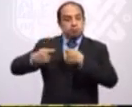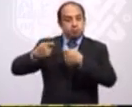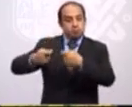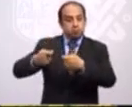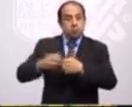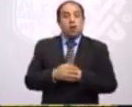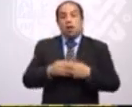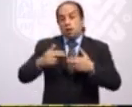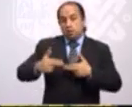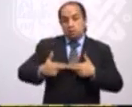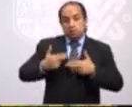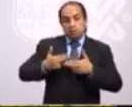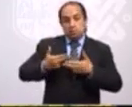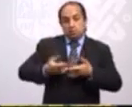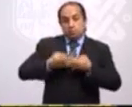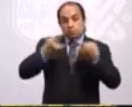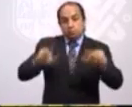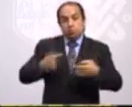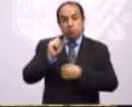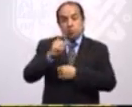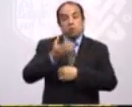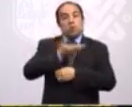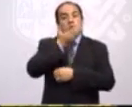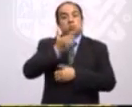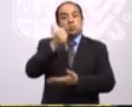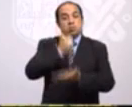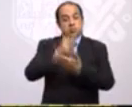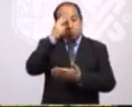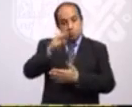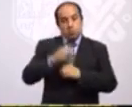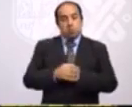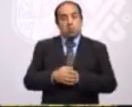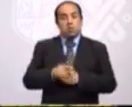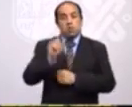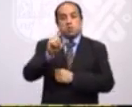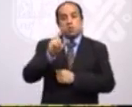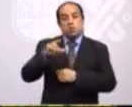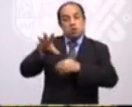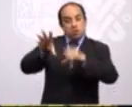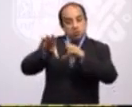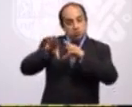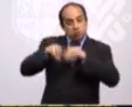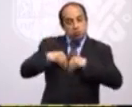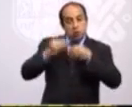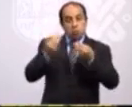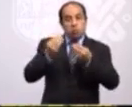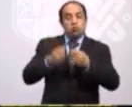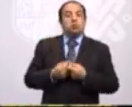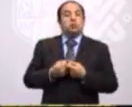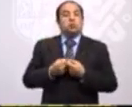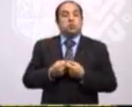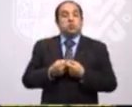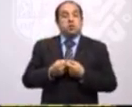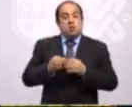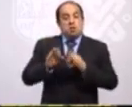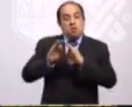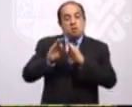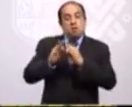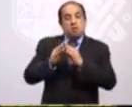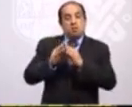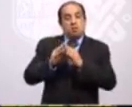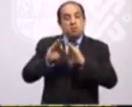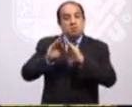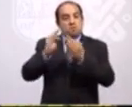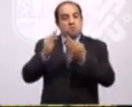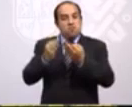y a las costumbres de la Ciudad de México, y donde retoma muchas de las figuras icónicas y de la tradición